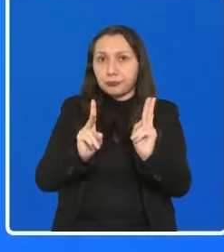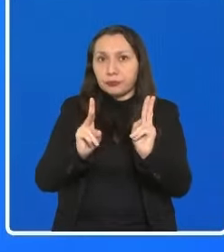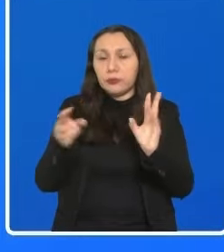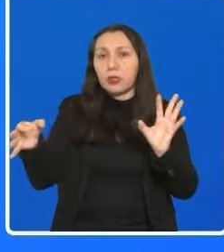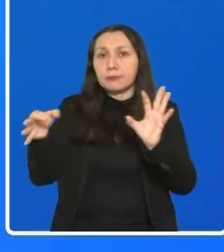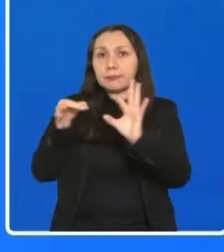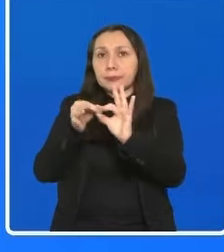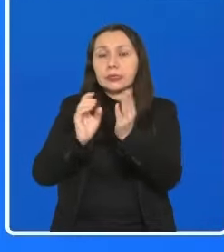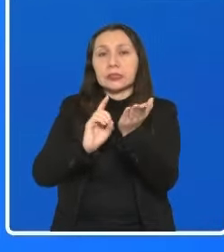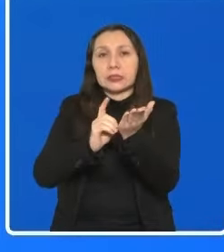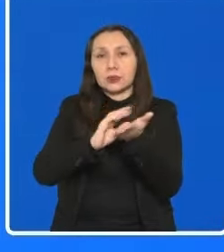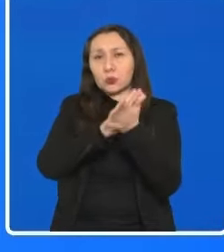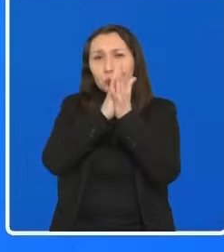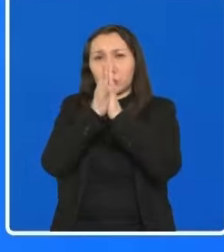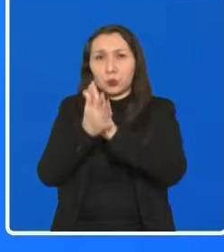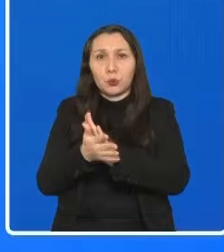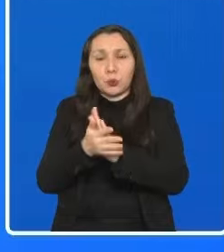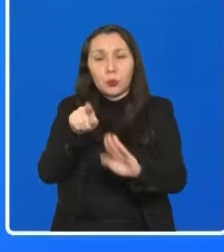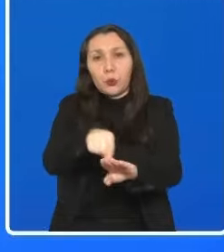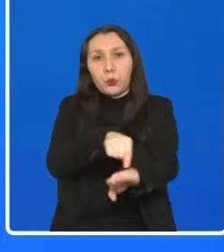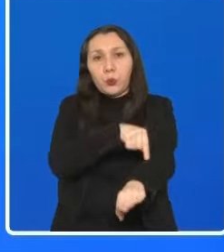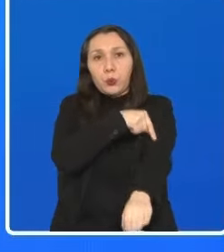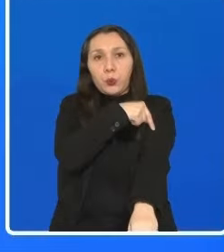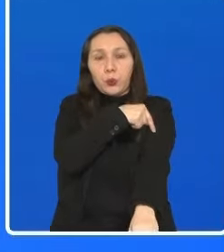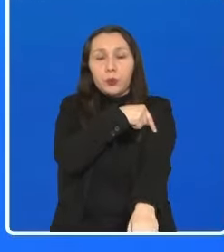conectividad digital en todo nuestro territorio.